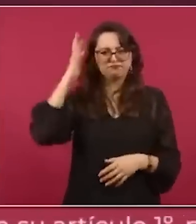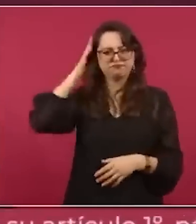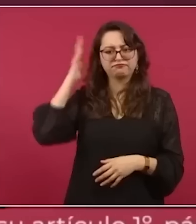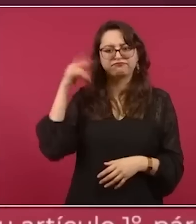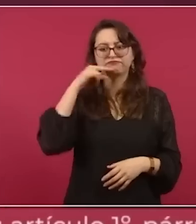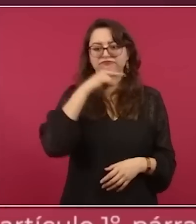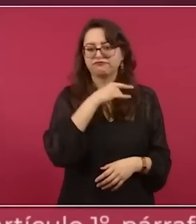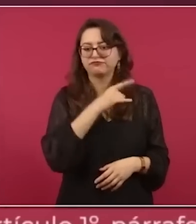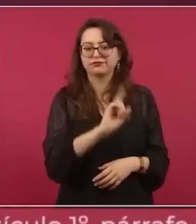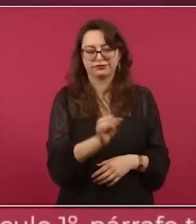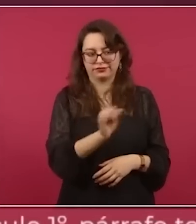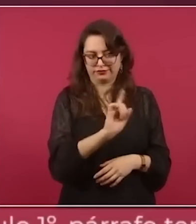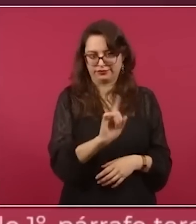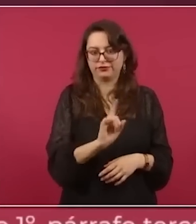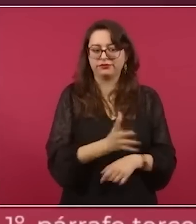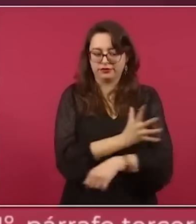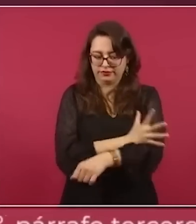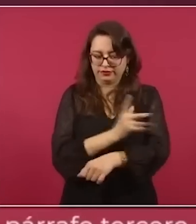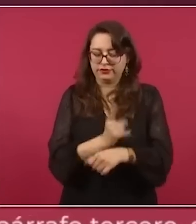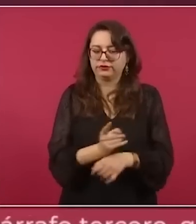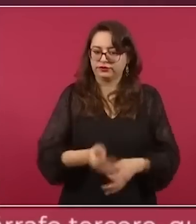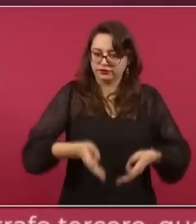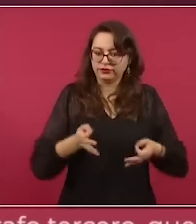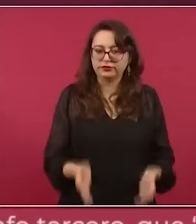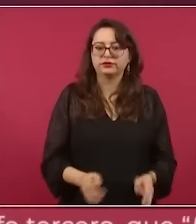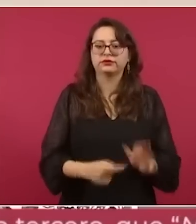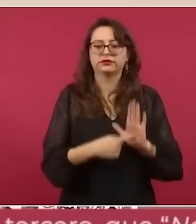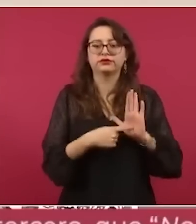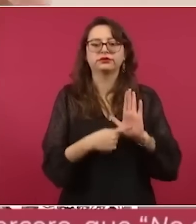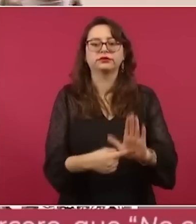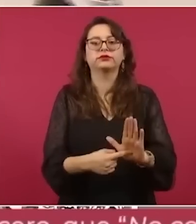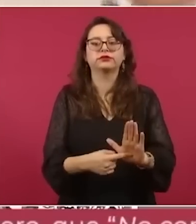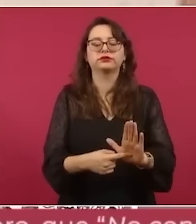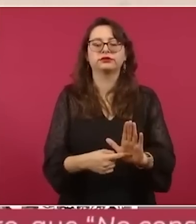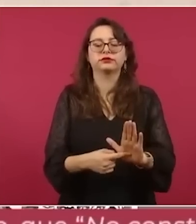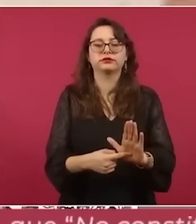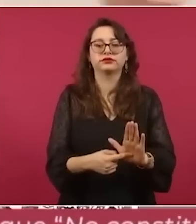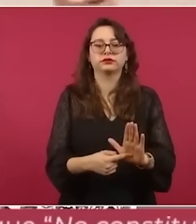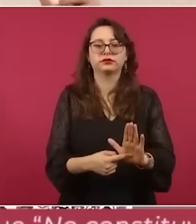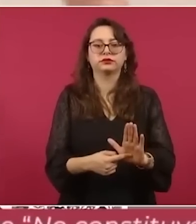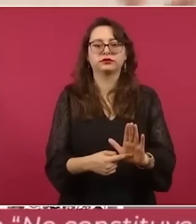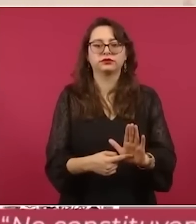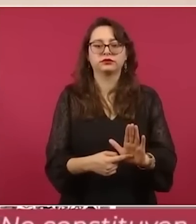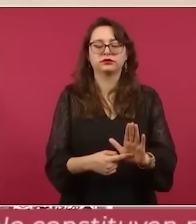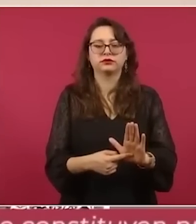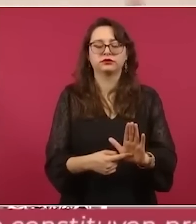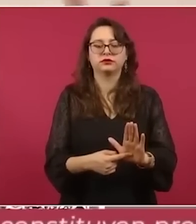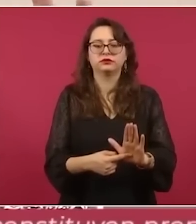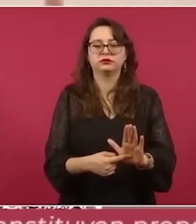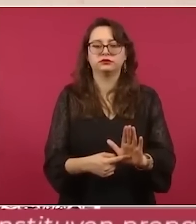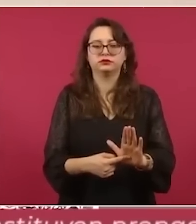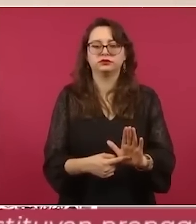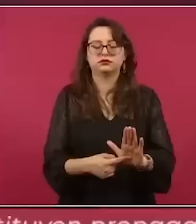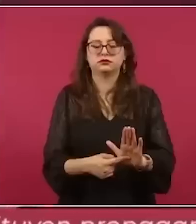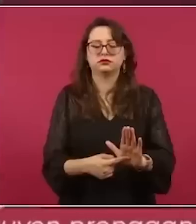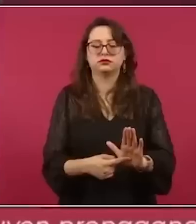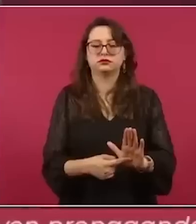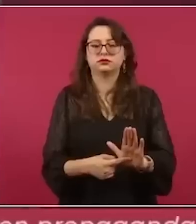hipocresías, sino que se atienda